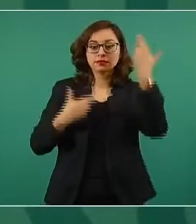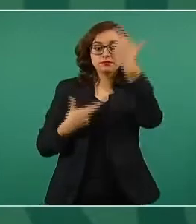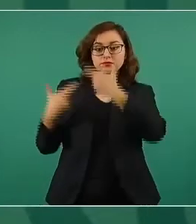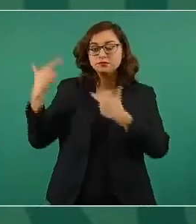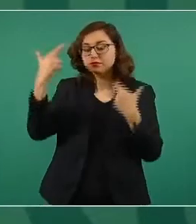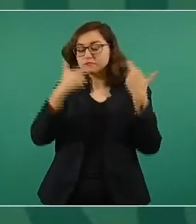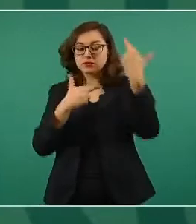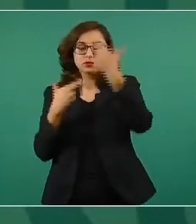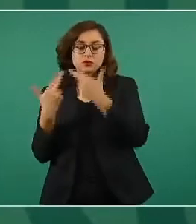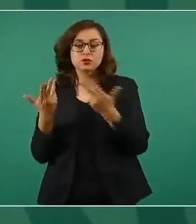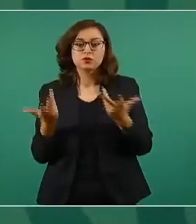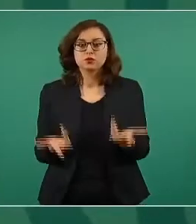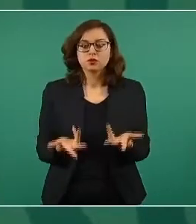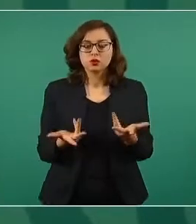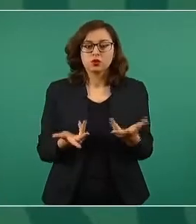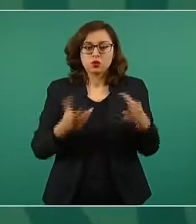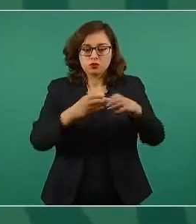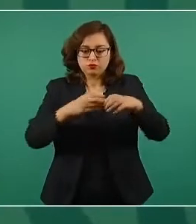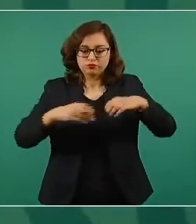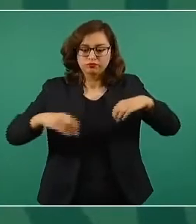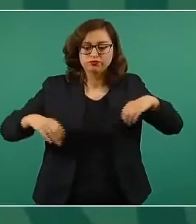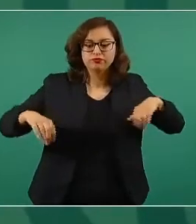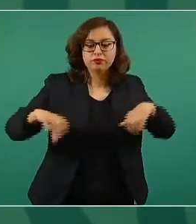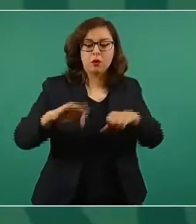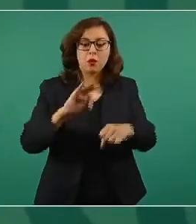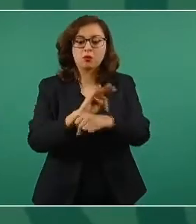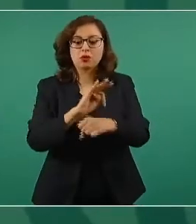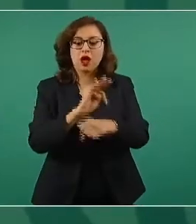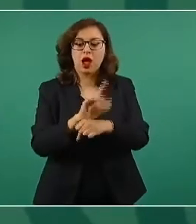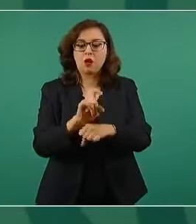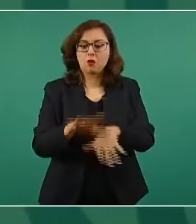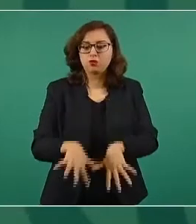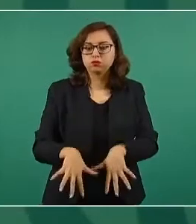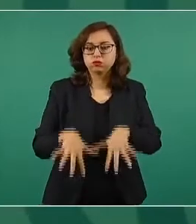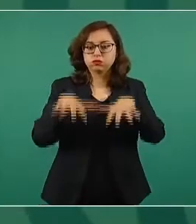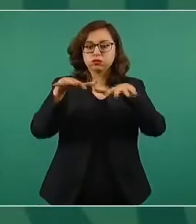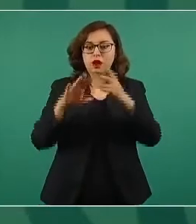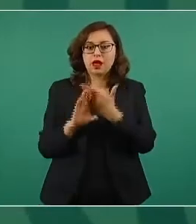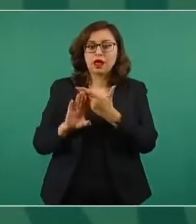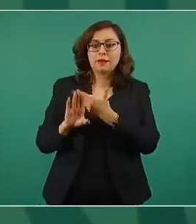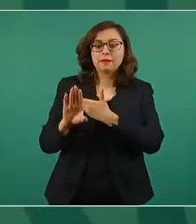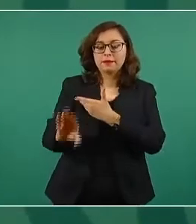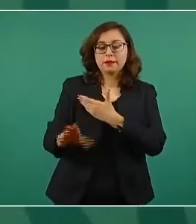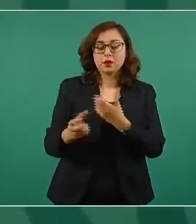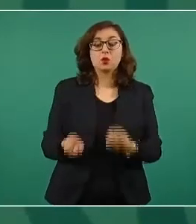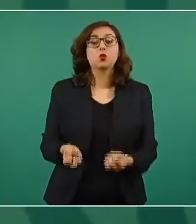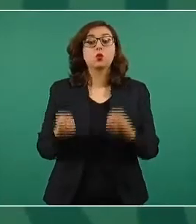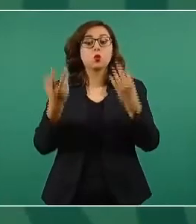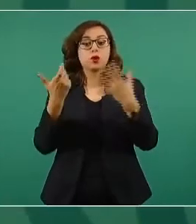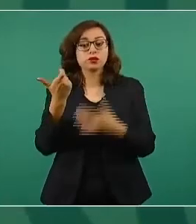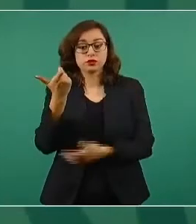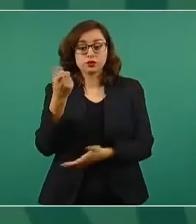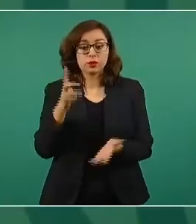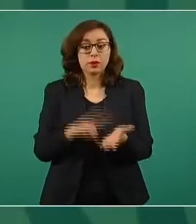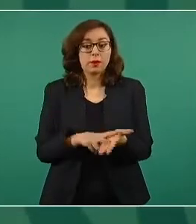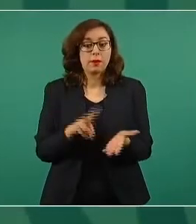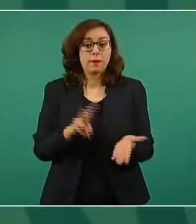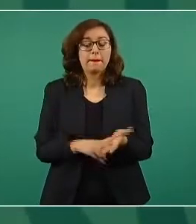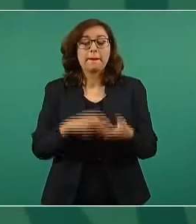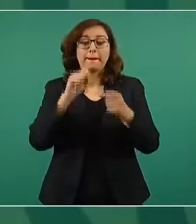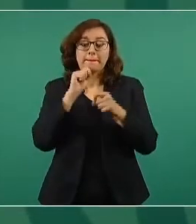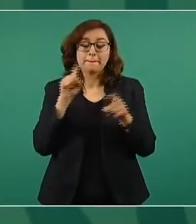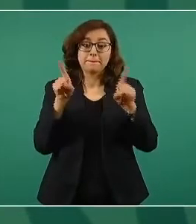costos de los bordos para evitar la inundación de los pueblos y hay que ver qué cantidad de agua